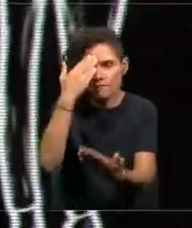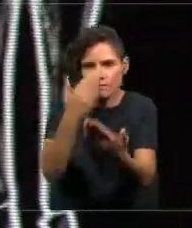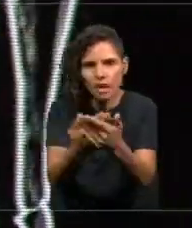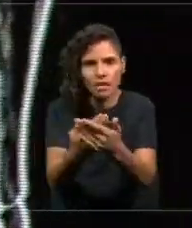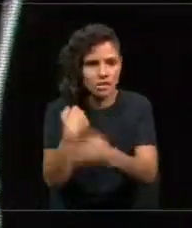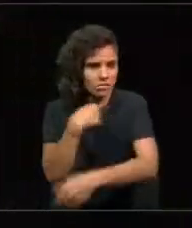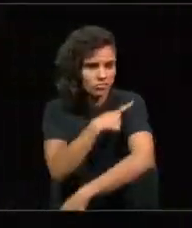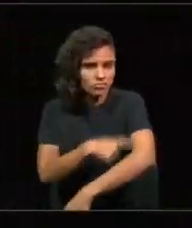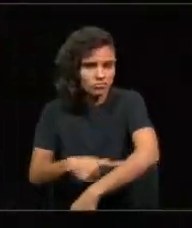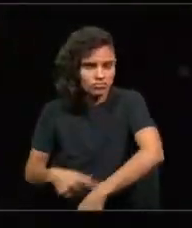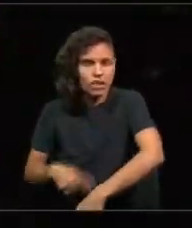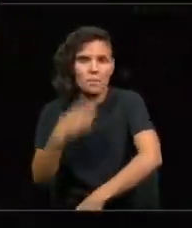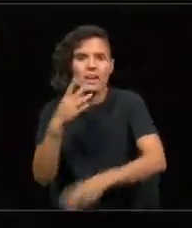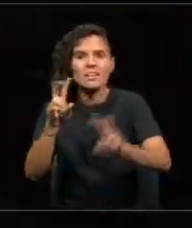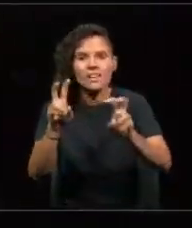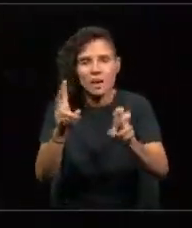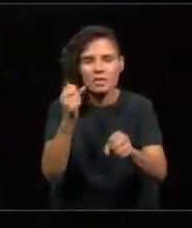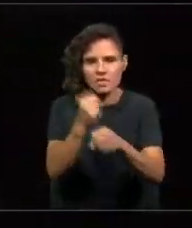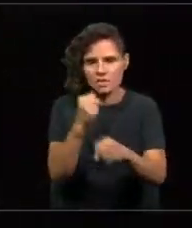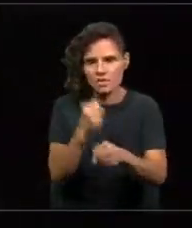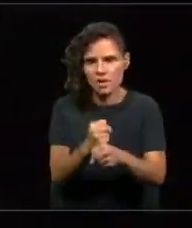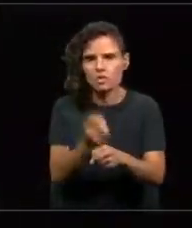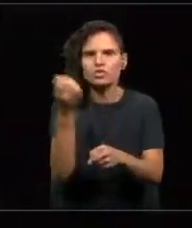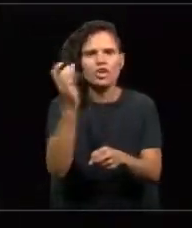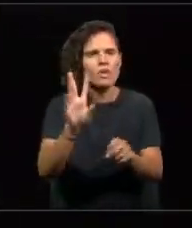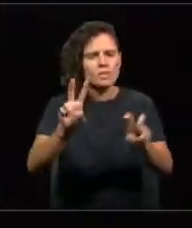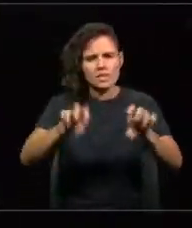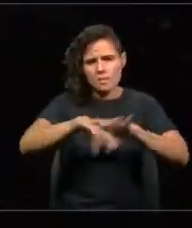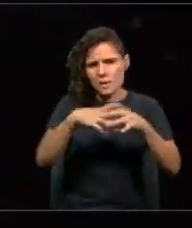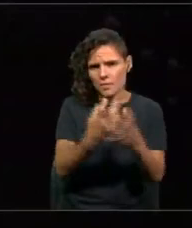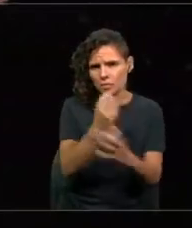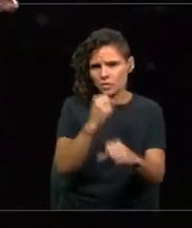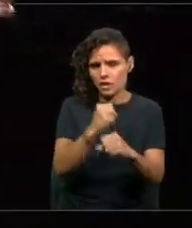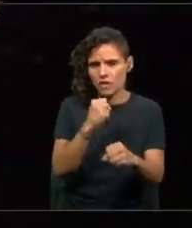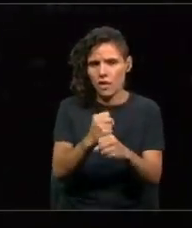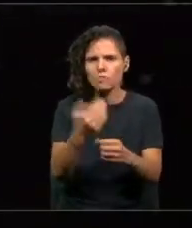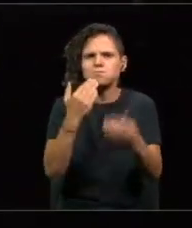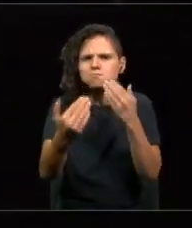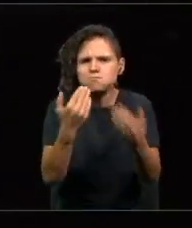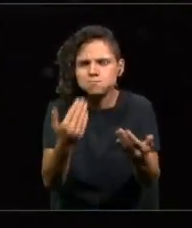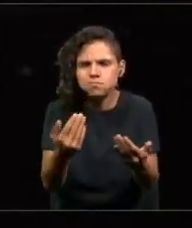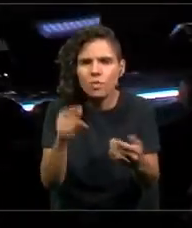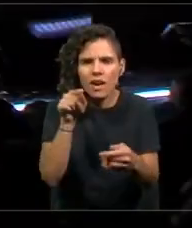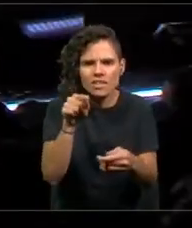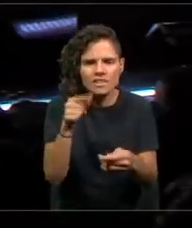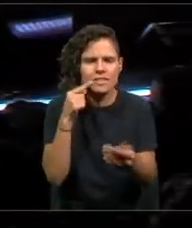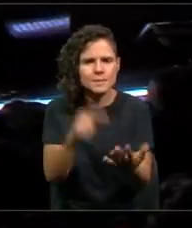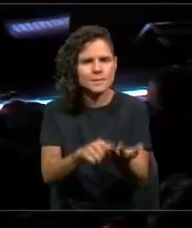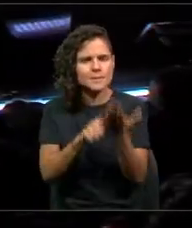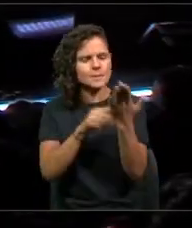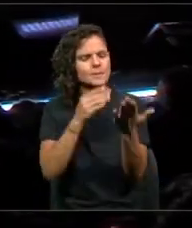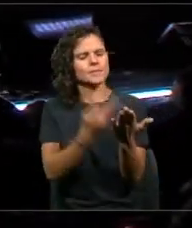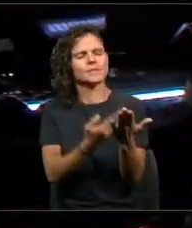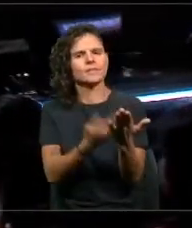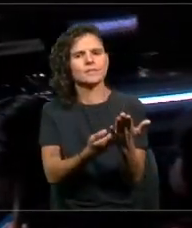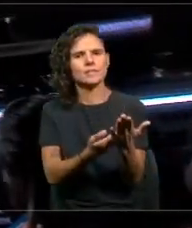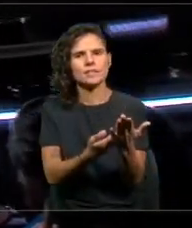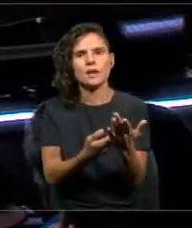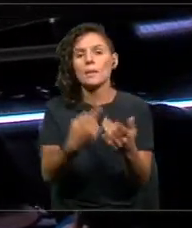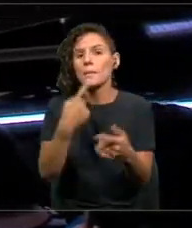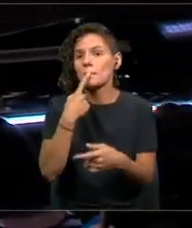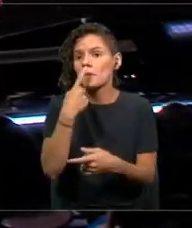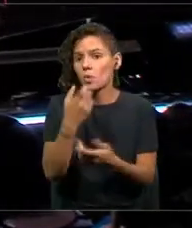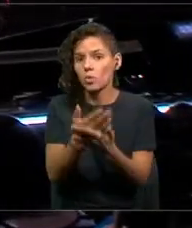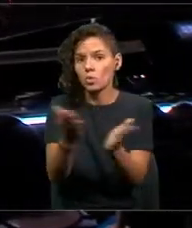nacional para hablar exclusivamente de los temas del mundo del trabajo. ¿Y qué nos dice este barómetro? consultada los